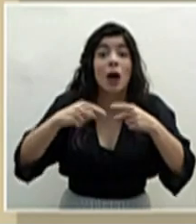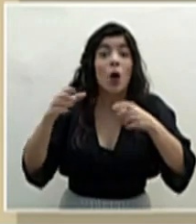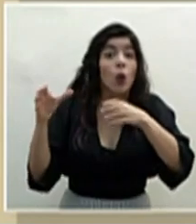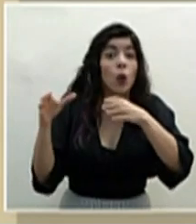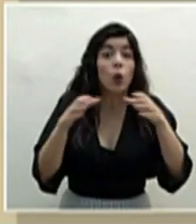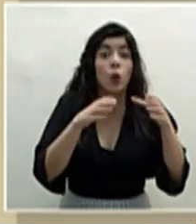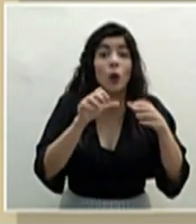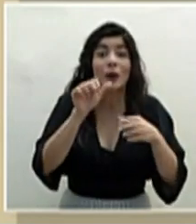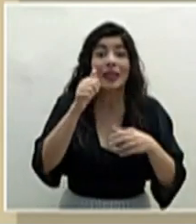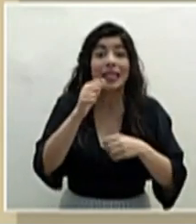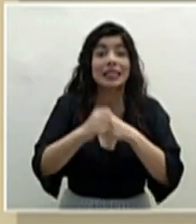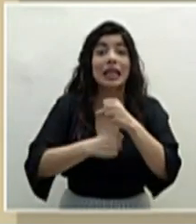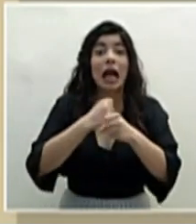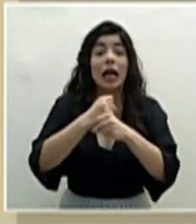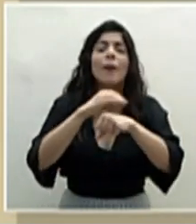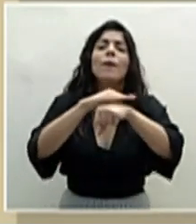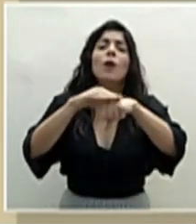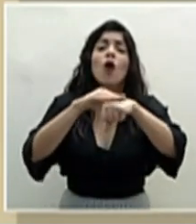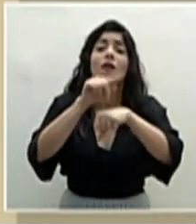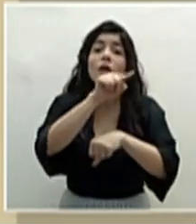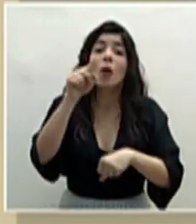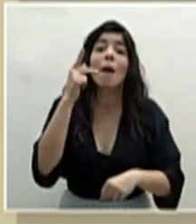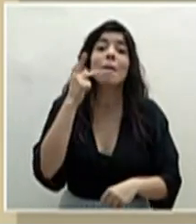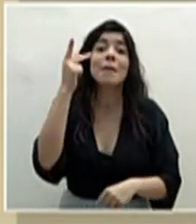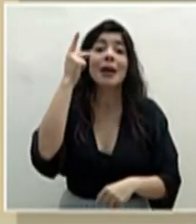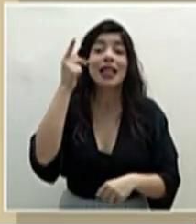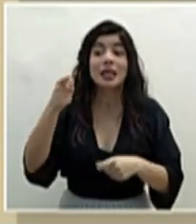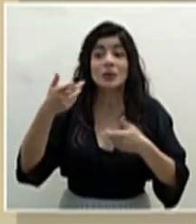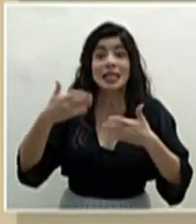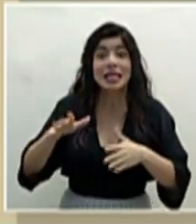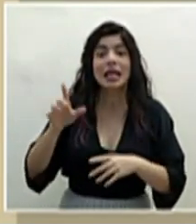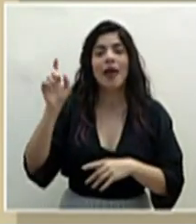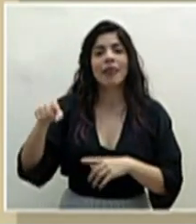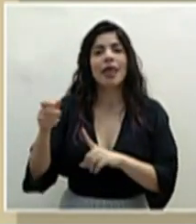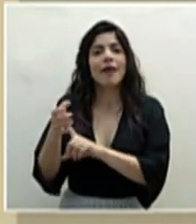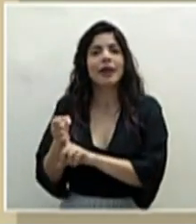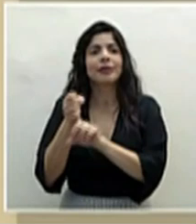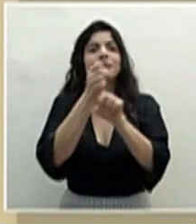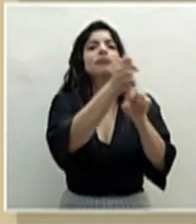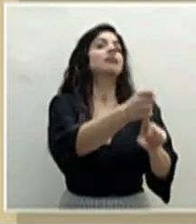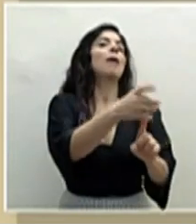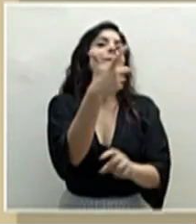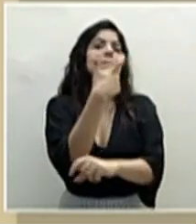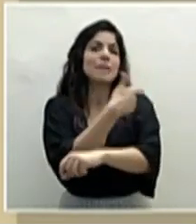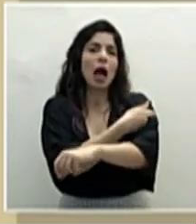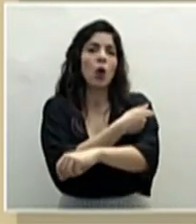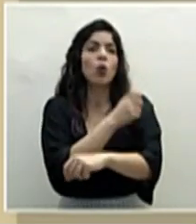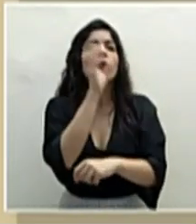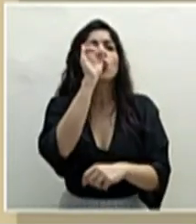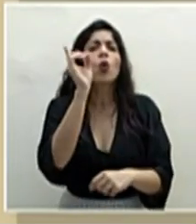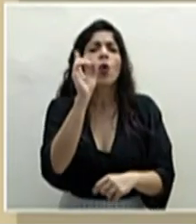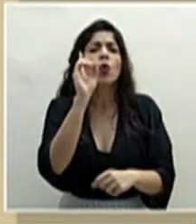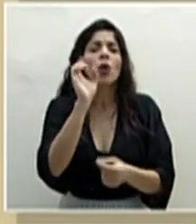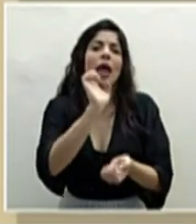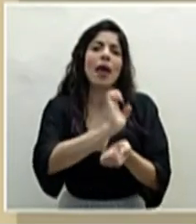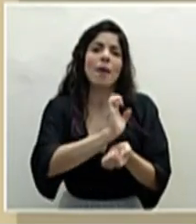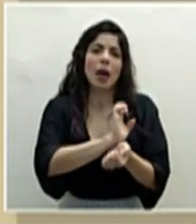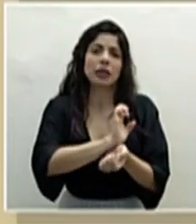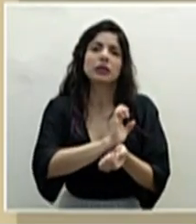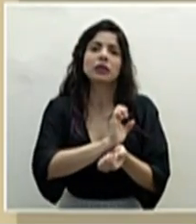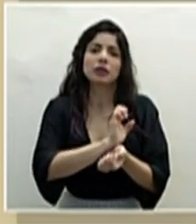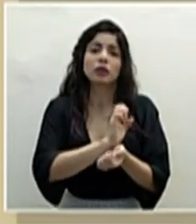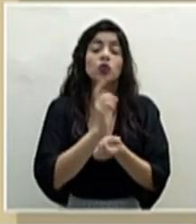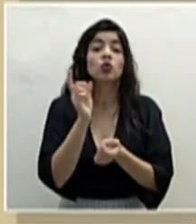10 años, por favor, padres de familia, lleven a su hija a vacunarse a un EVAIS. Solo